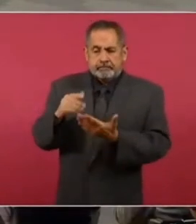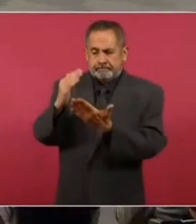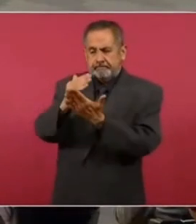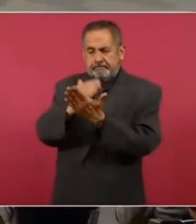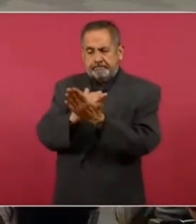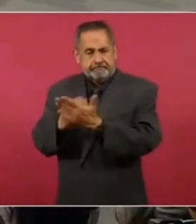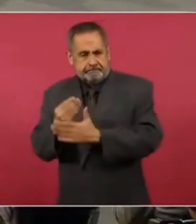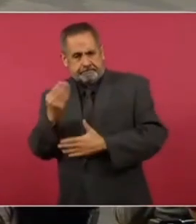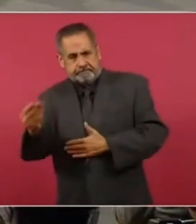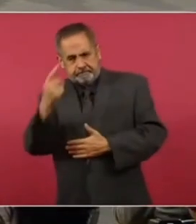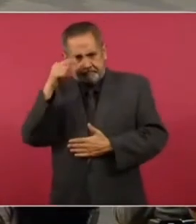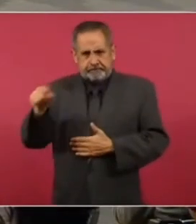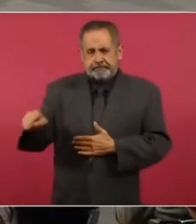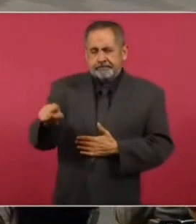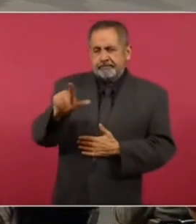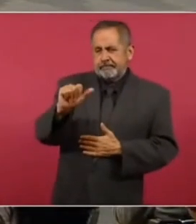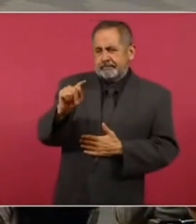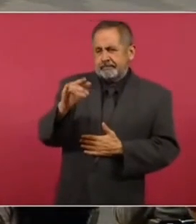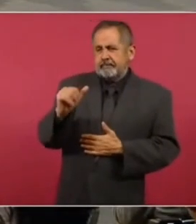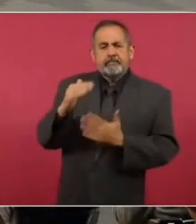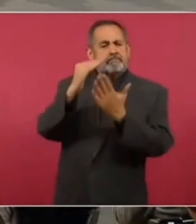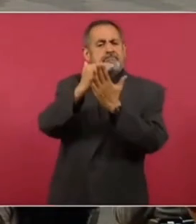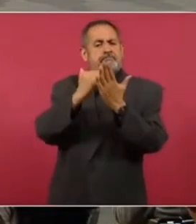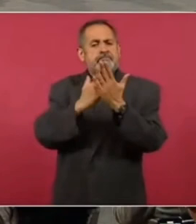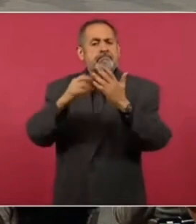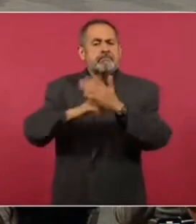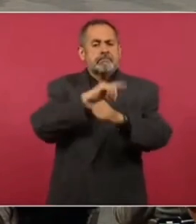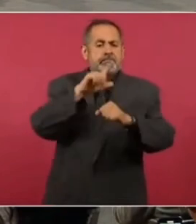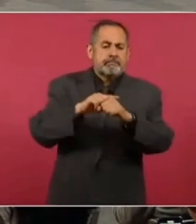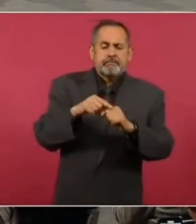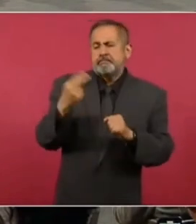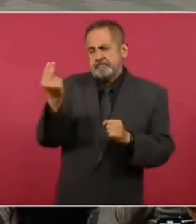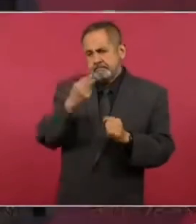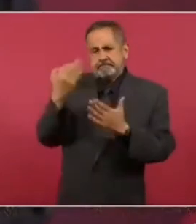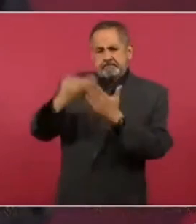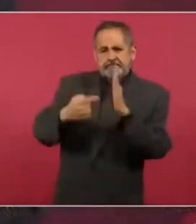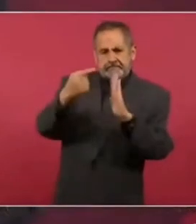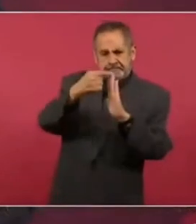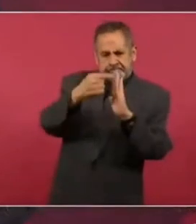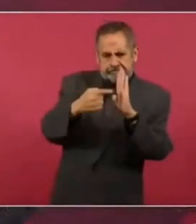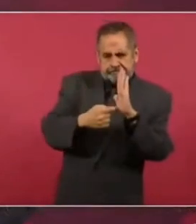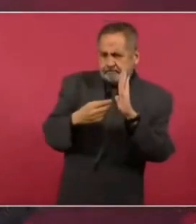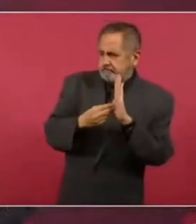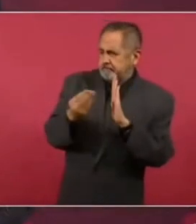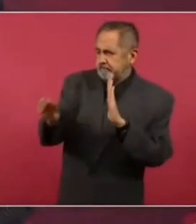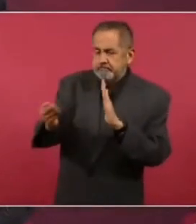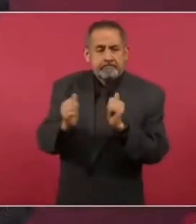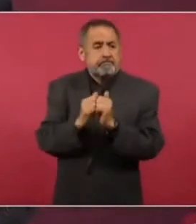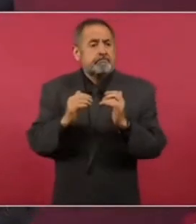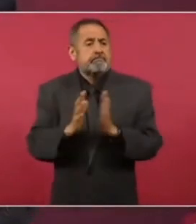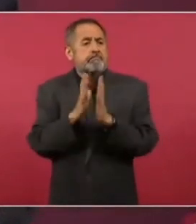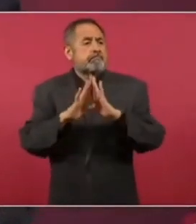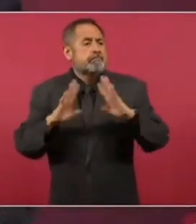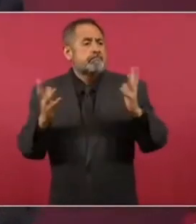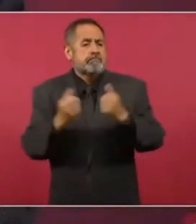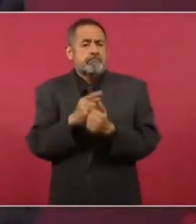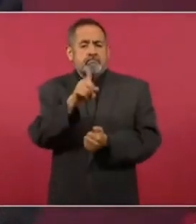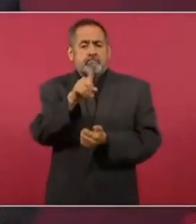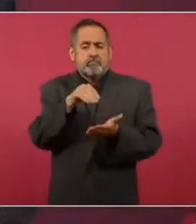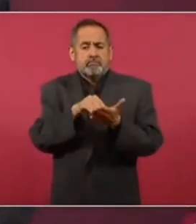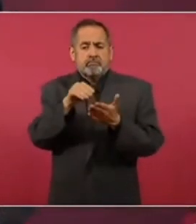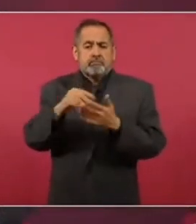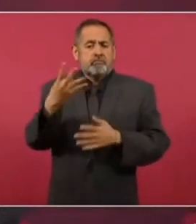Ramírez Amaya el pliego nacional de demandas que llegamos con la participación de más de un millón